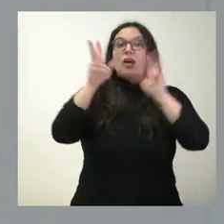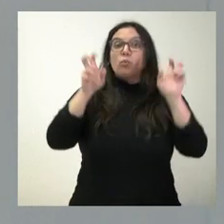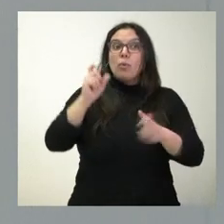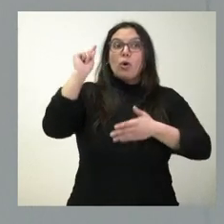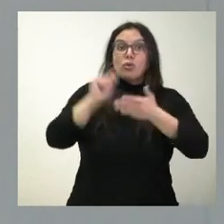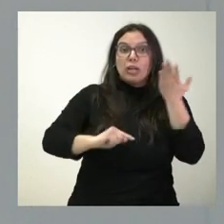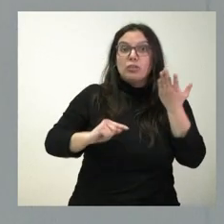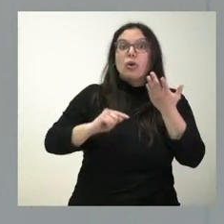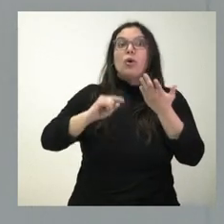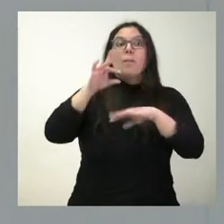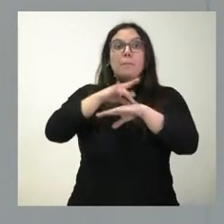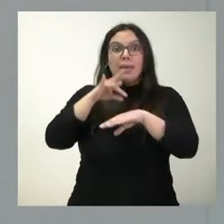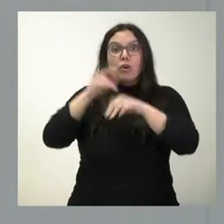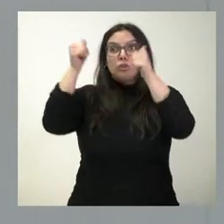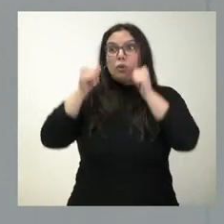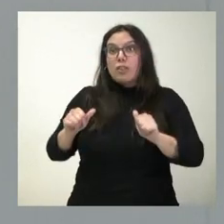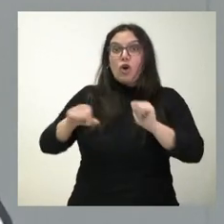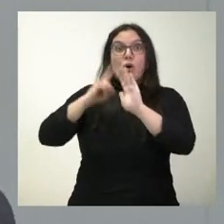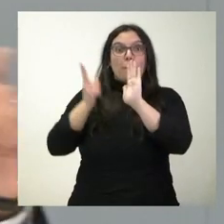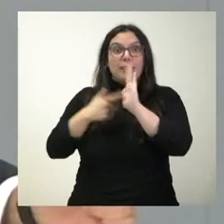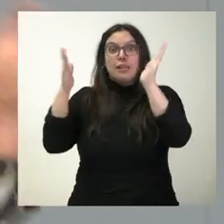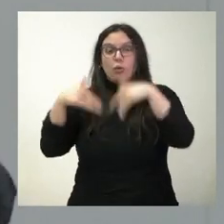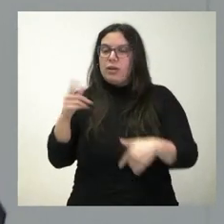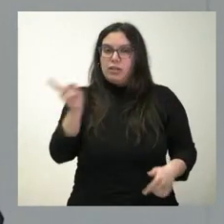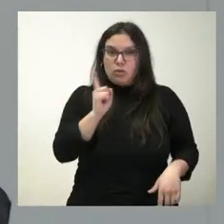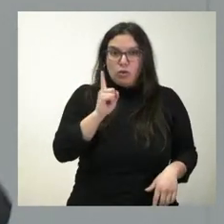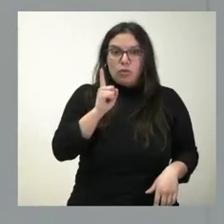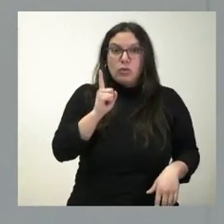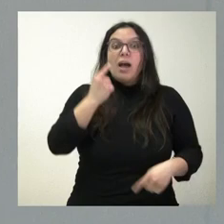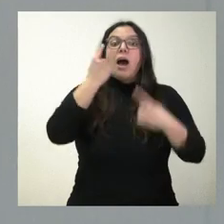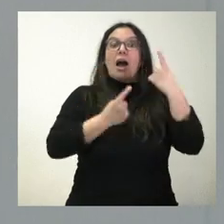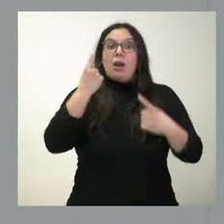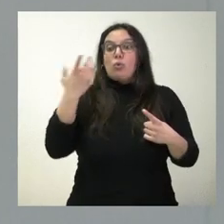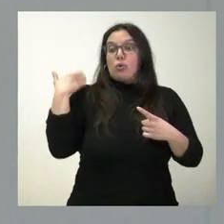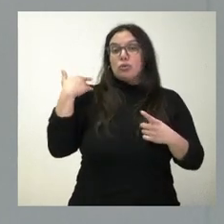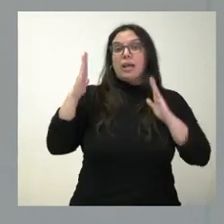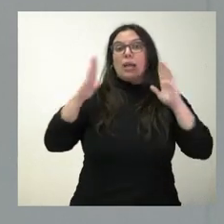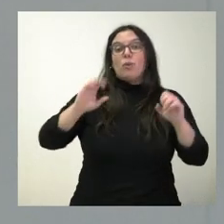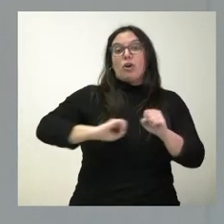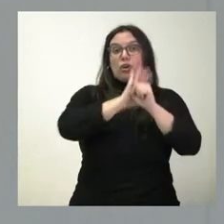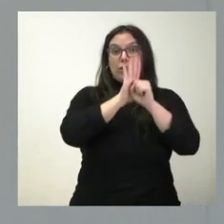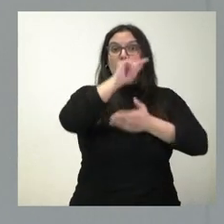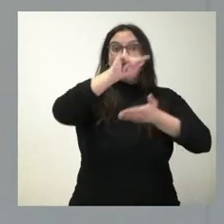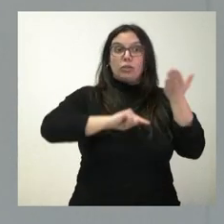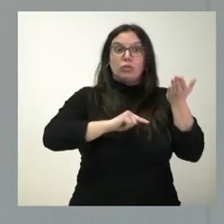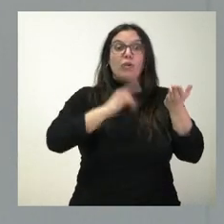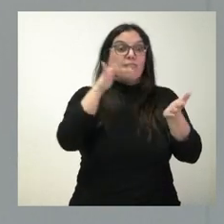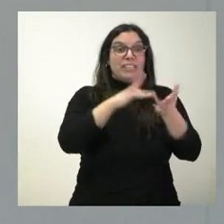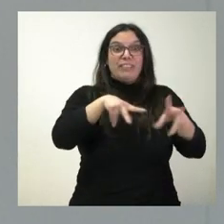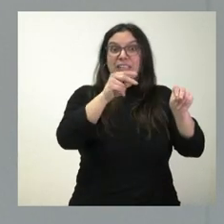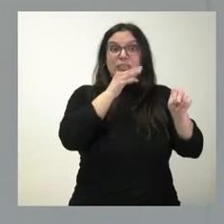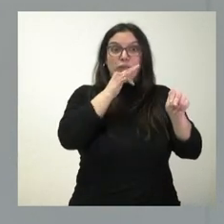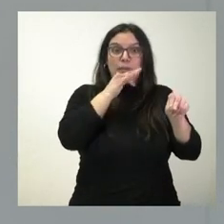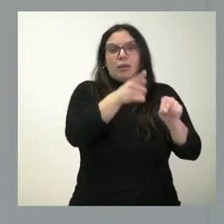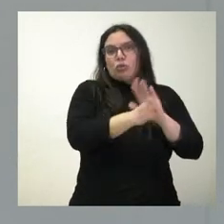no se están haciendo nuevos contratos. Si usted me pregunta que si los contratos que tienen una vigencia determinada durante el periodo de la pandemia siguen todavía en vigor, pues siguen